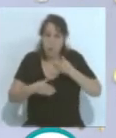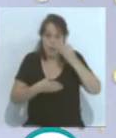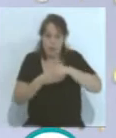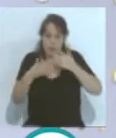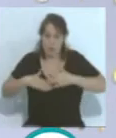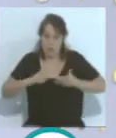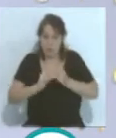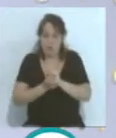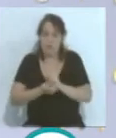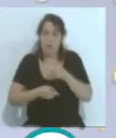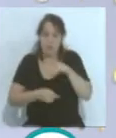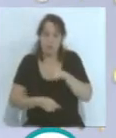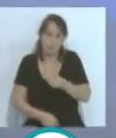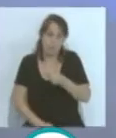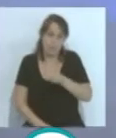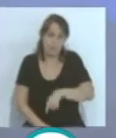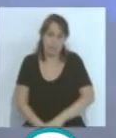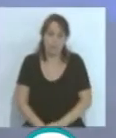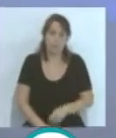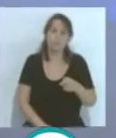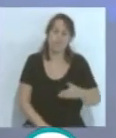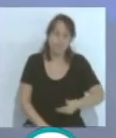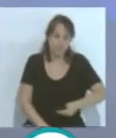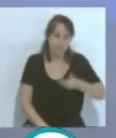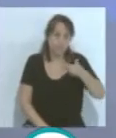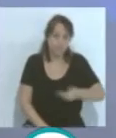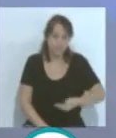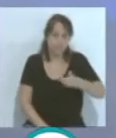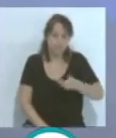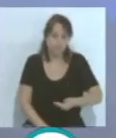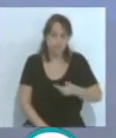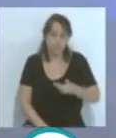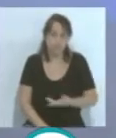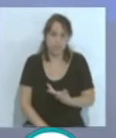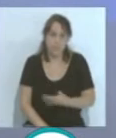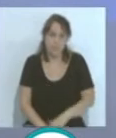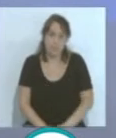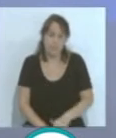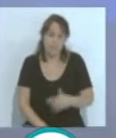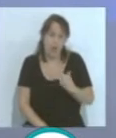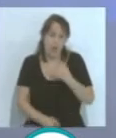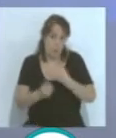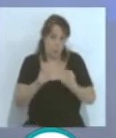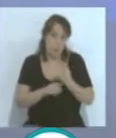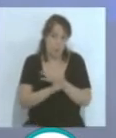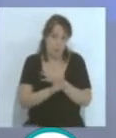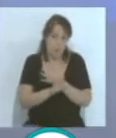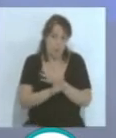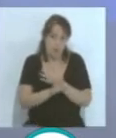vestuario y eso es muy importante también. Es que es muy, muy importante, salvo, si no, ahorita en el caso de algunos futbolistas